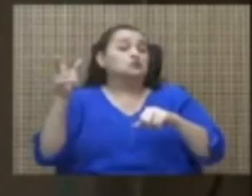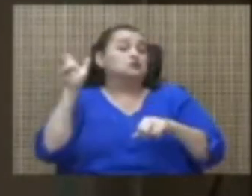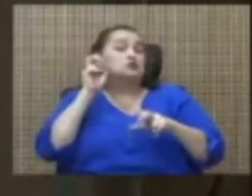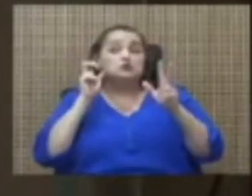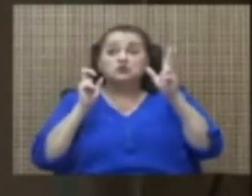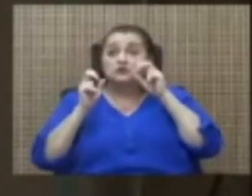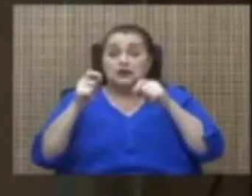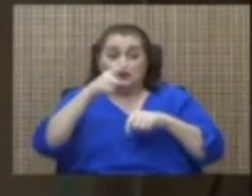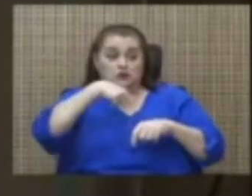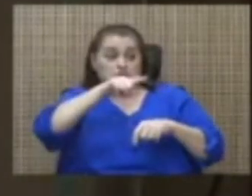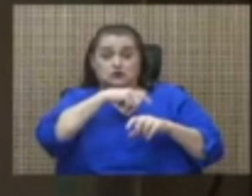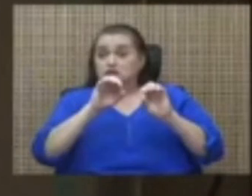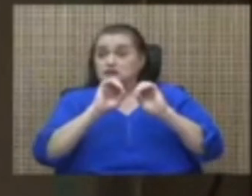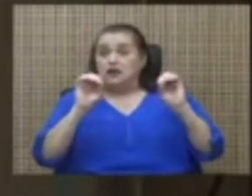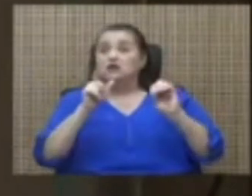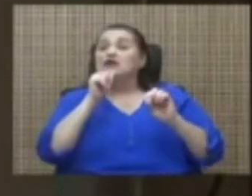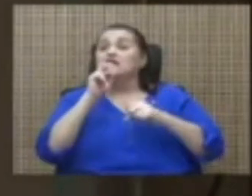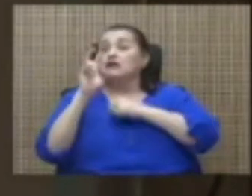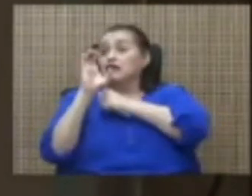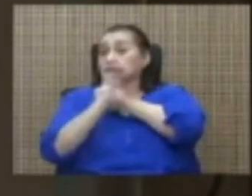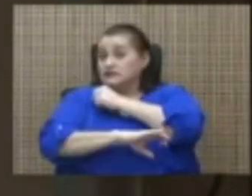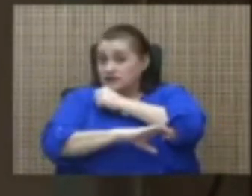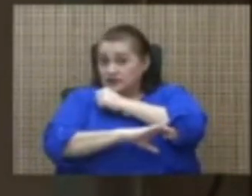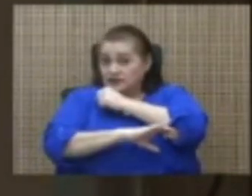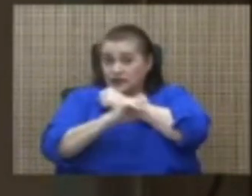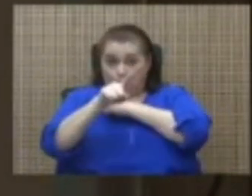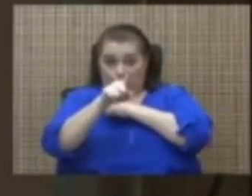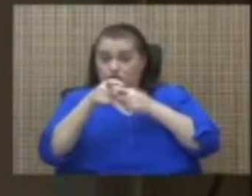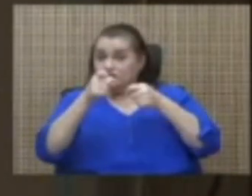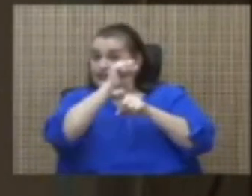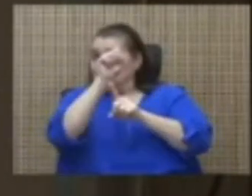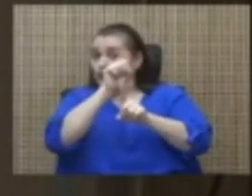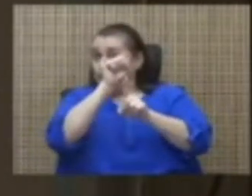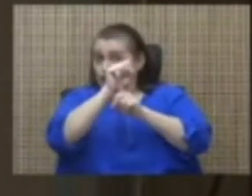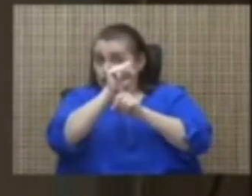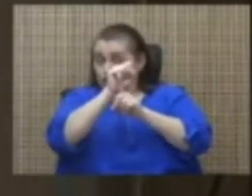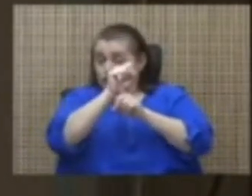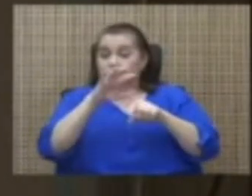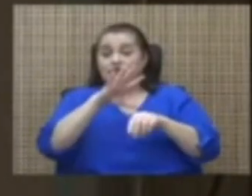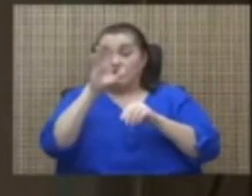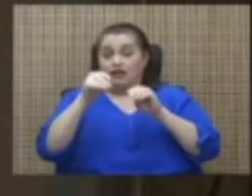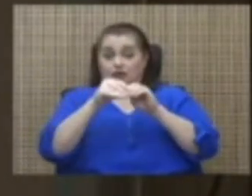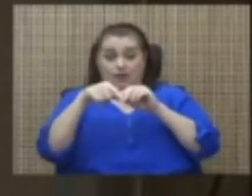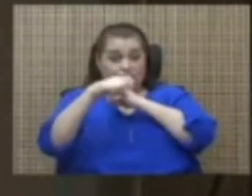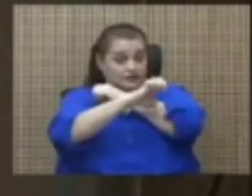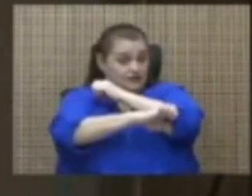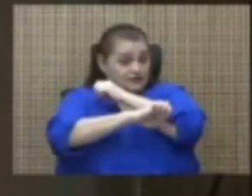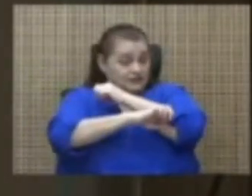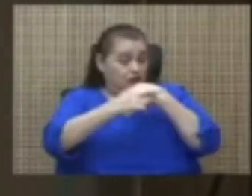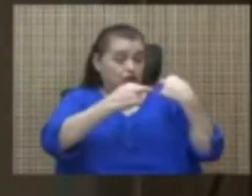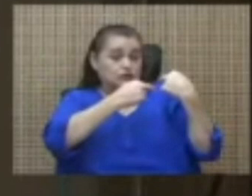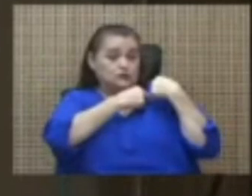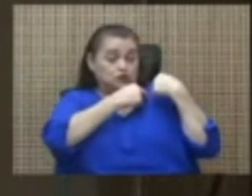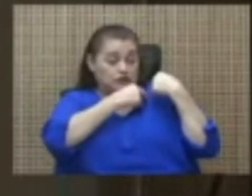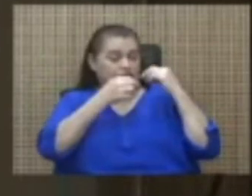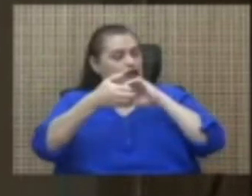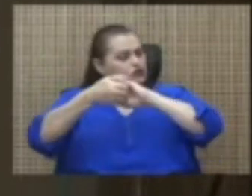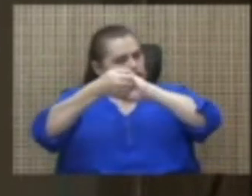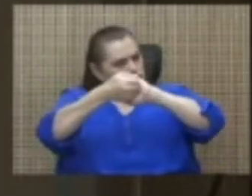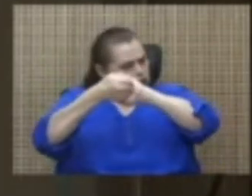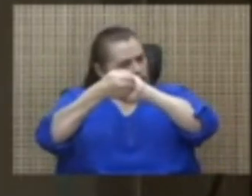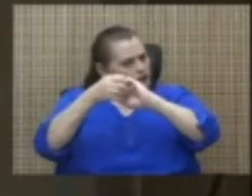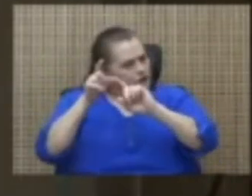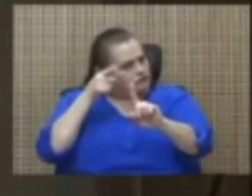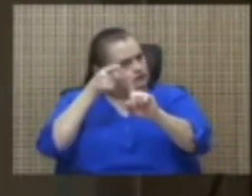nosotros a quienes van a sancionar por este acto y además el estado tiene una responsabilidad solidaria si al final